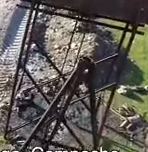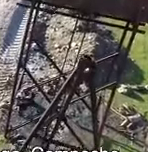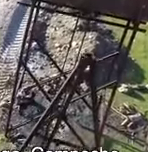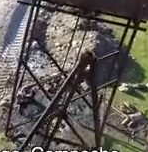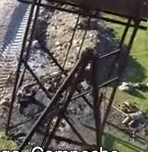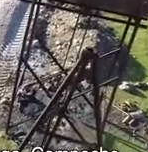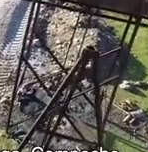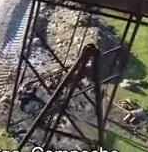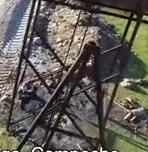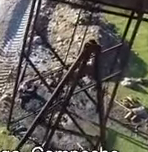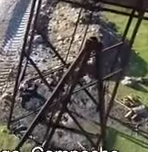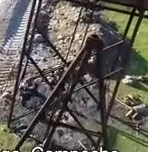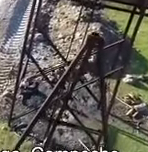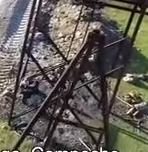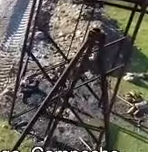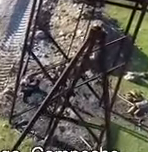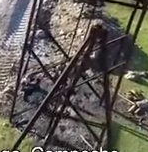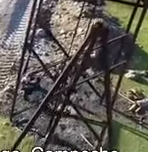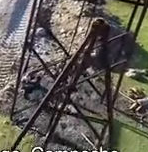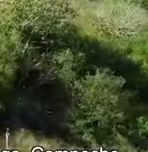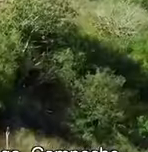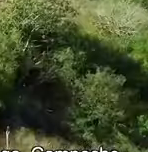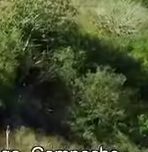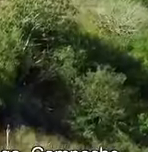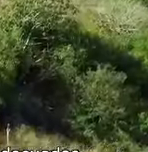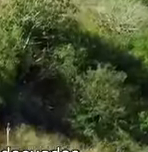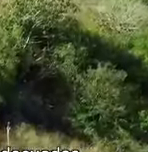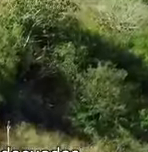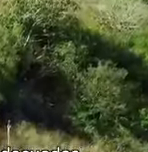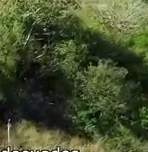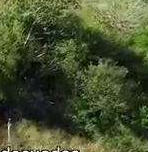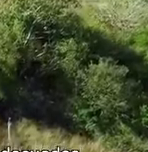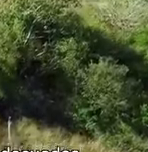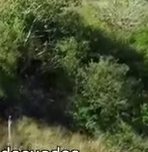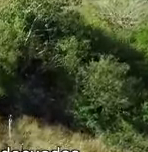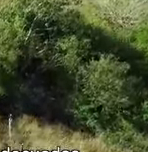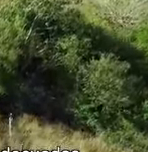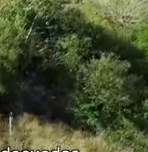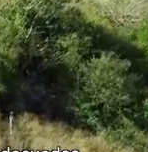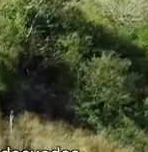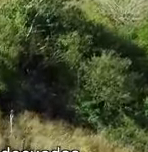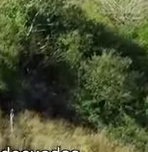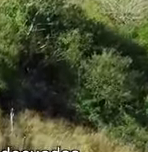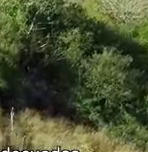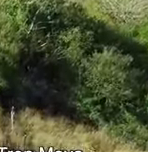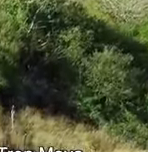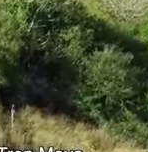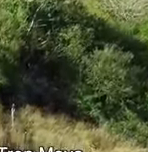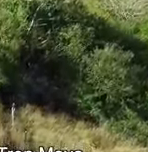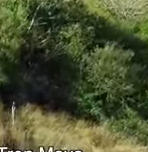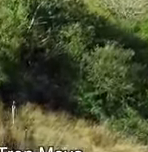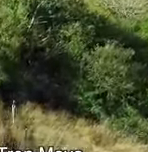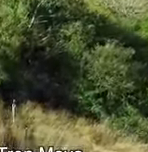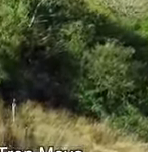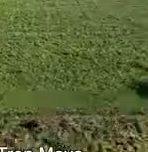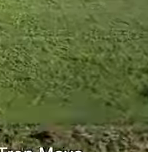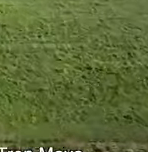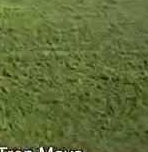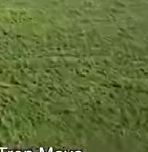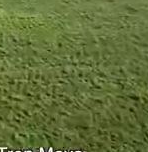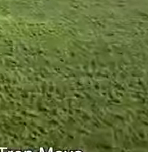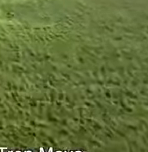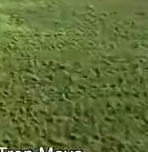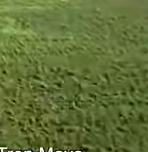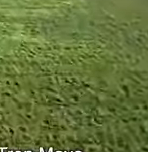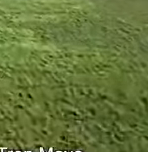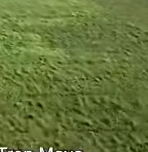la altura del poblado División del Norte en Escárcega, Campeche, lo cual se realiza con maquinaria y materiales adecuados para garantizar la seguridad de los